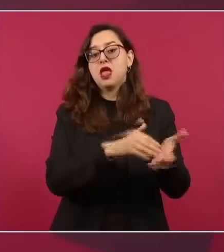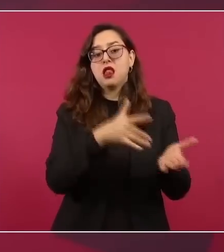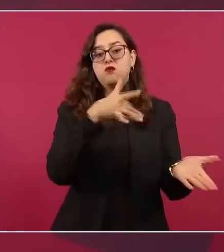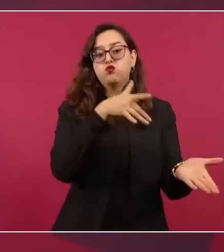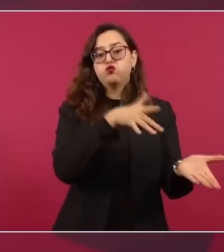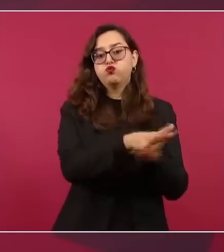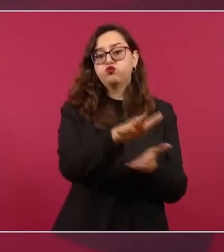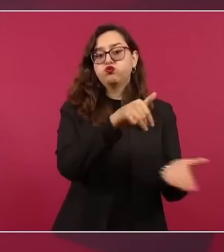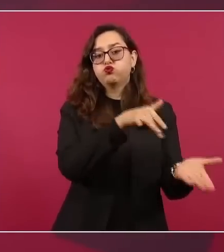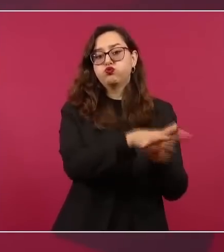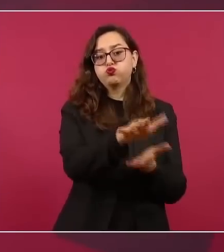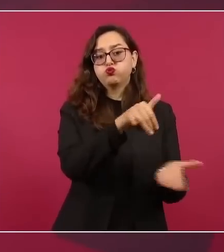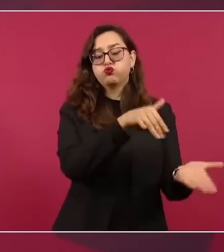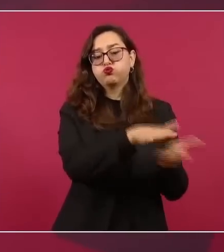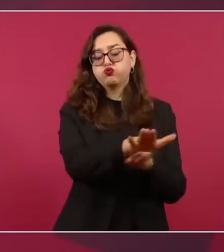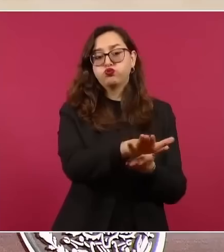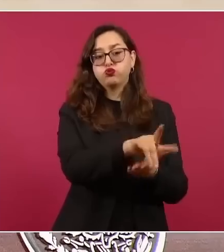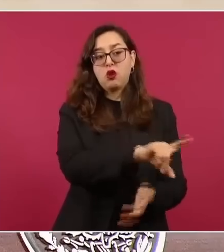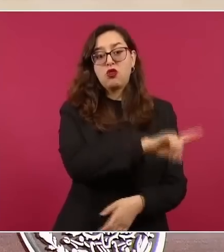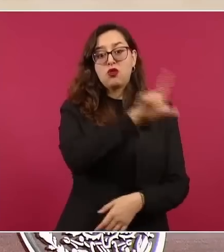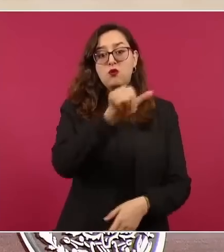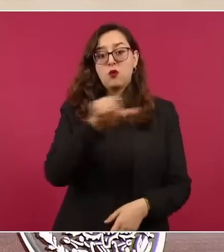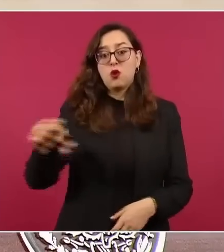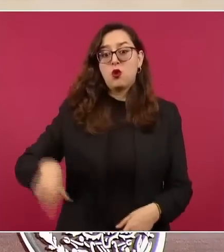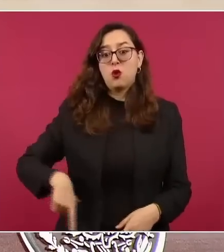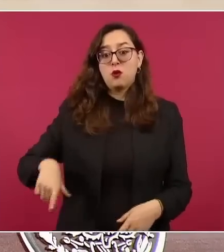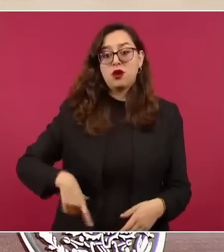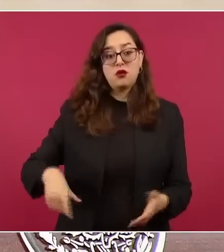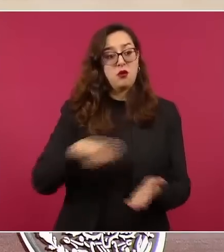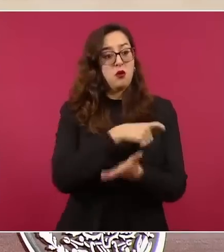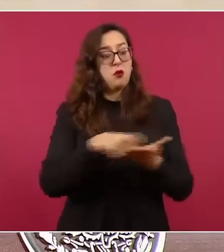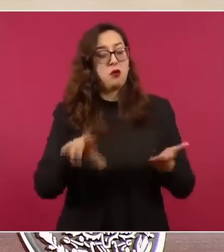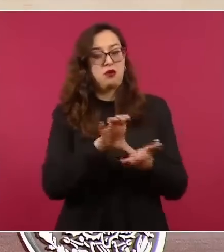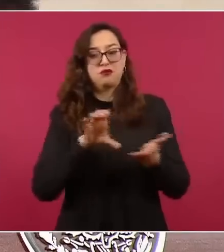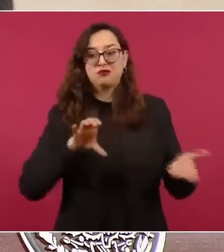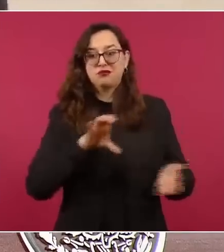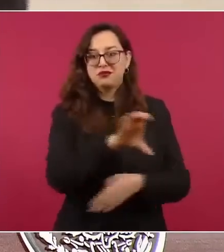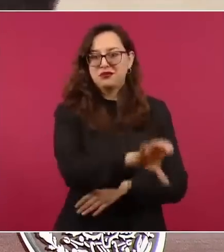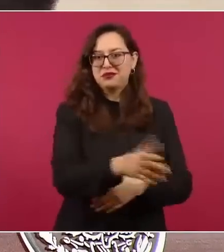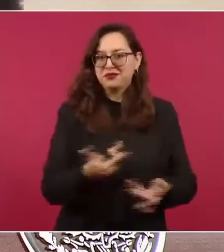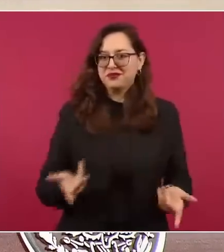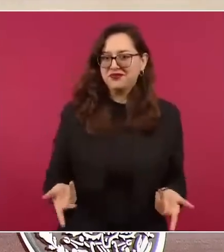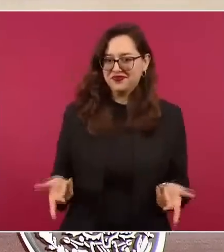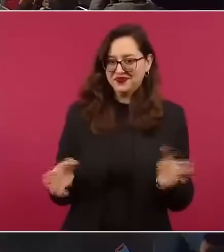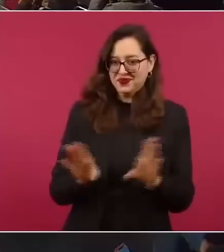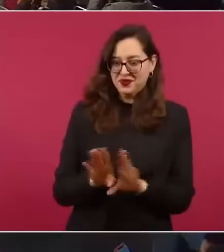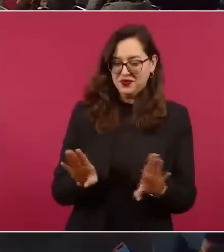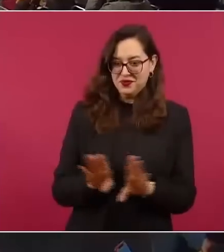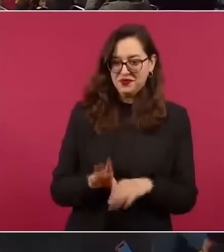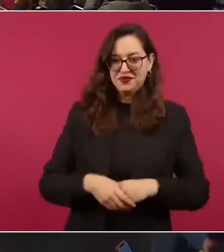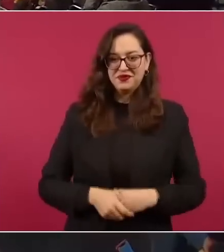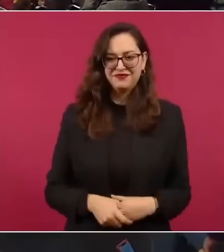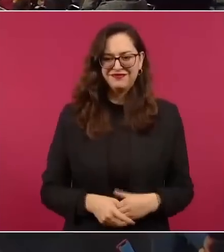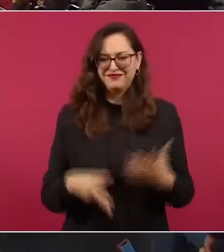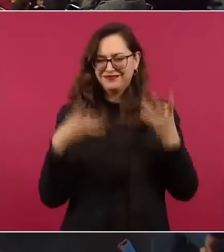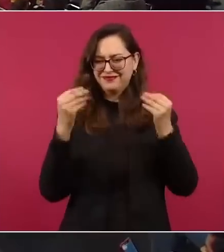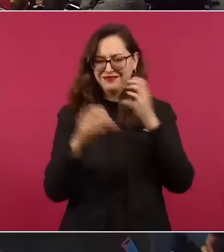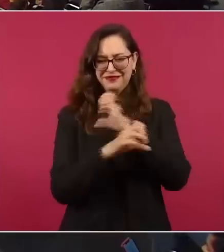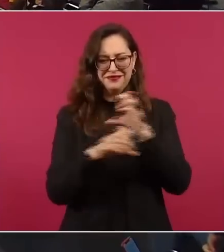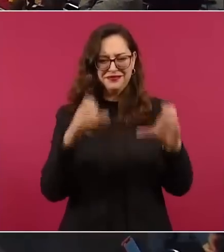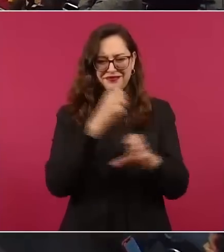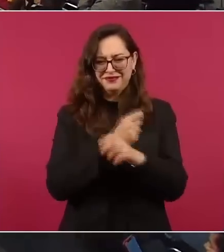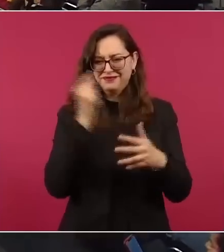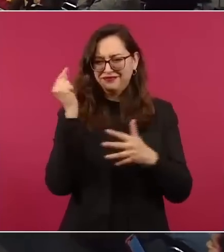aparte, pero muchísimas cosas. O sea,